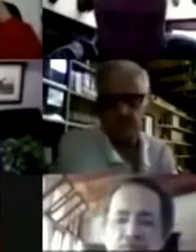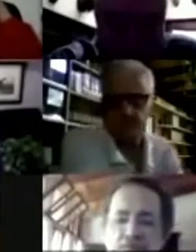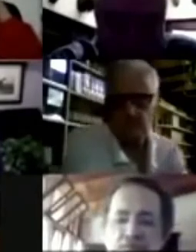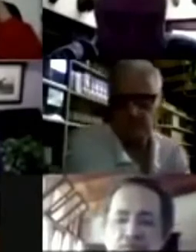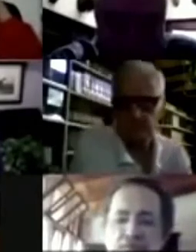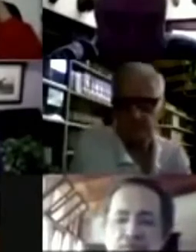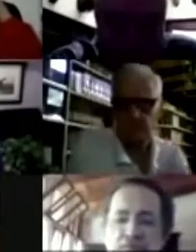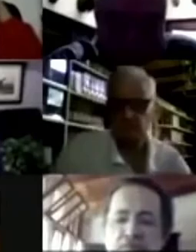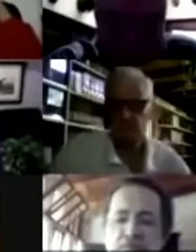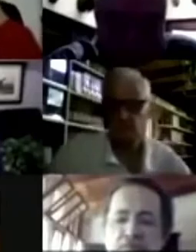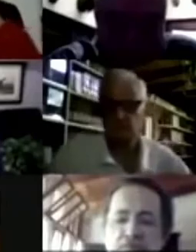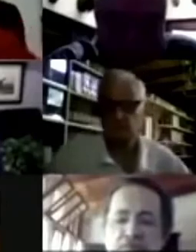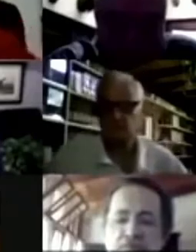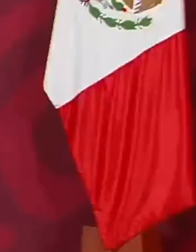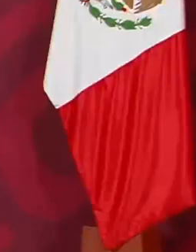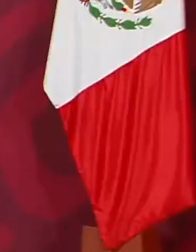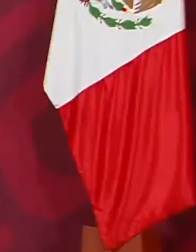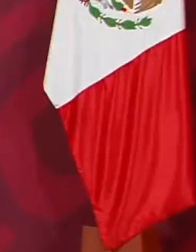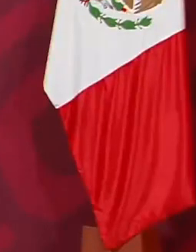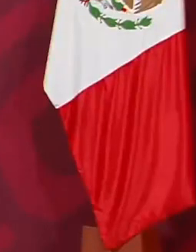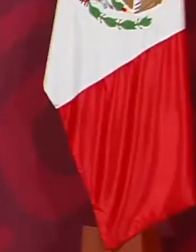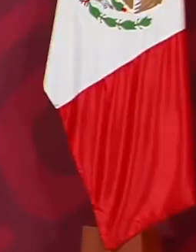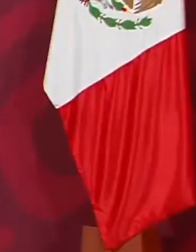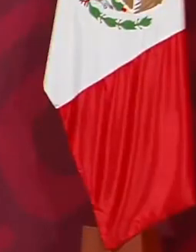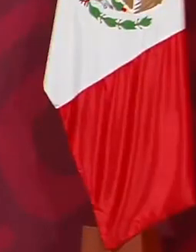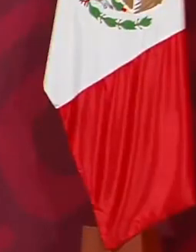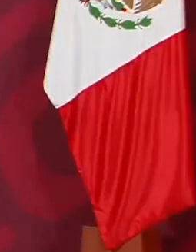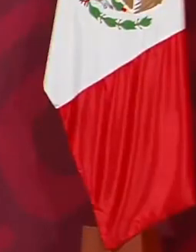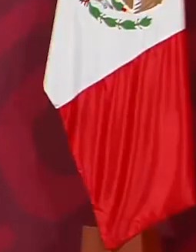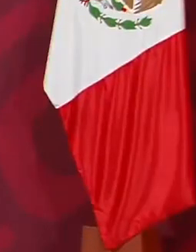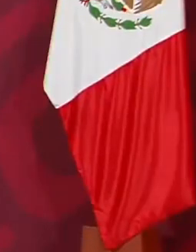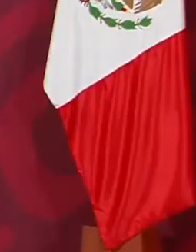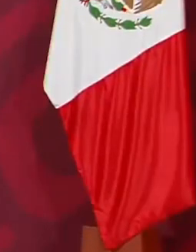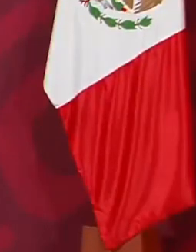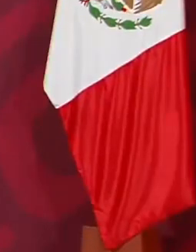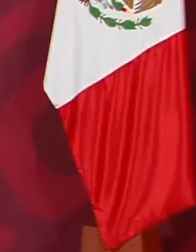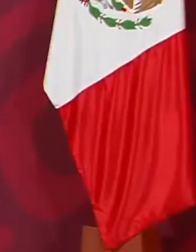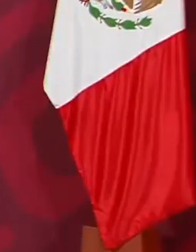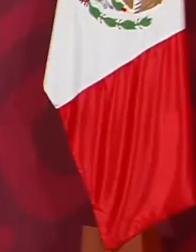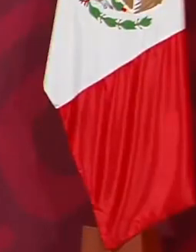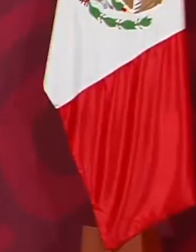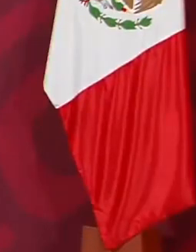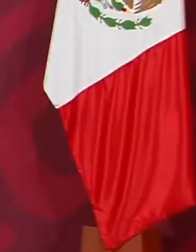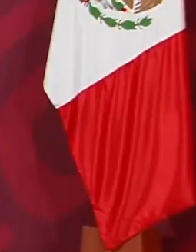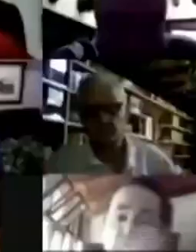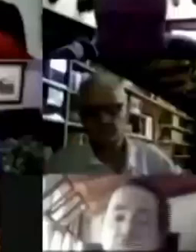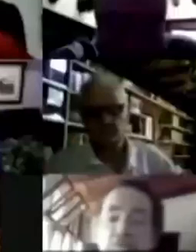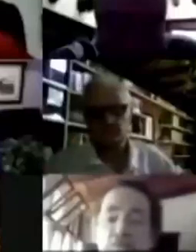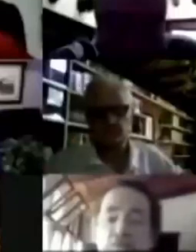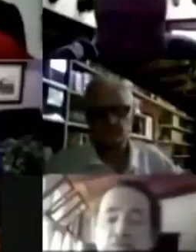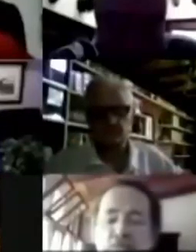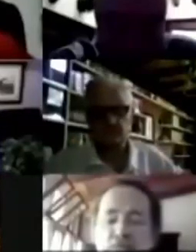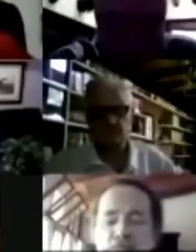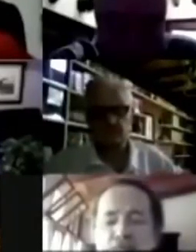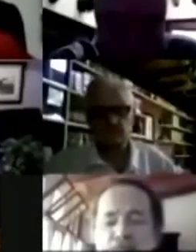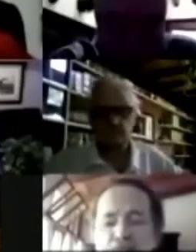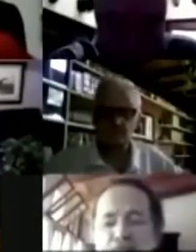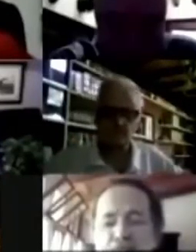Estado han podido cambiarlo todo. Es imposible pensar que lo puedes cambiar